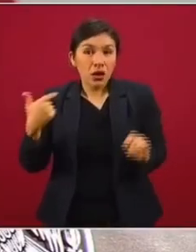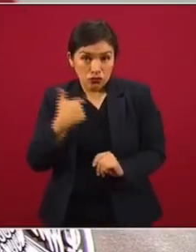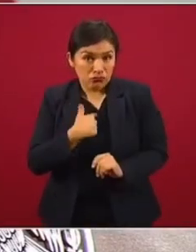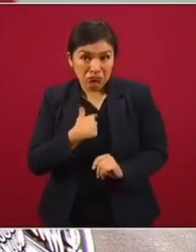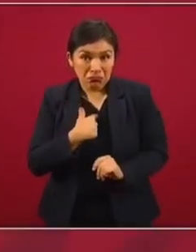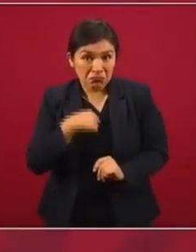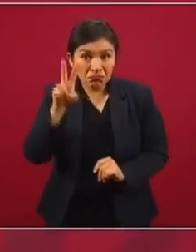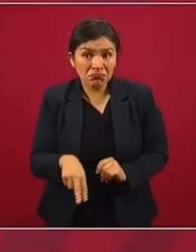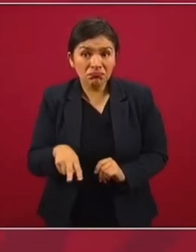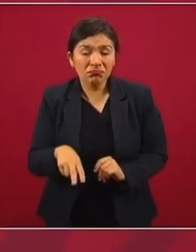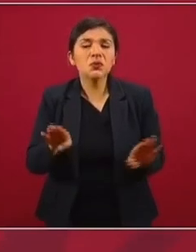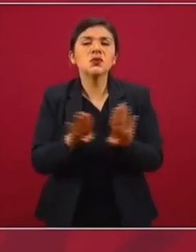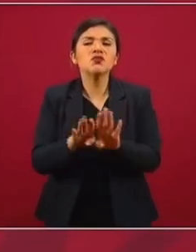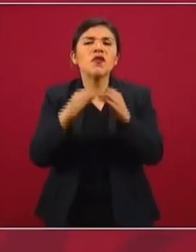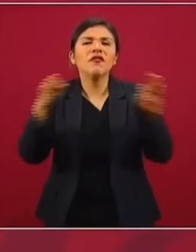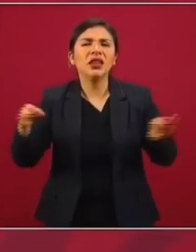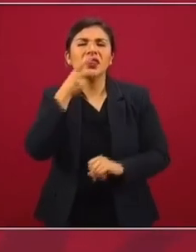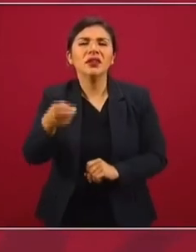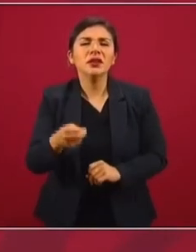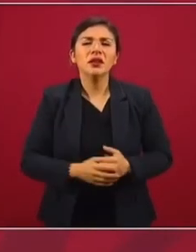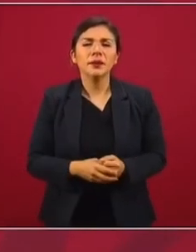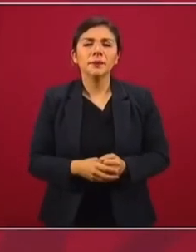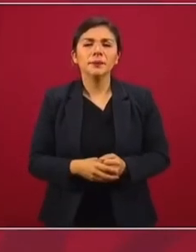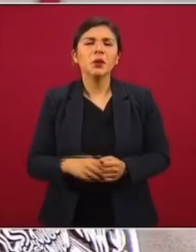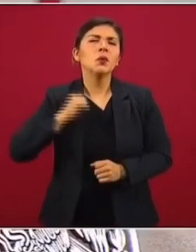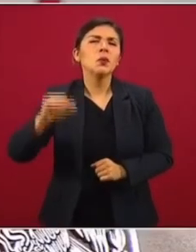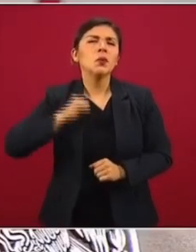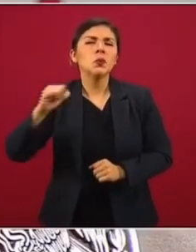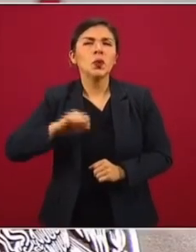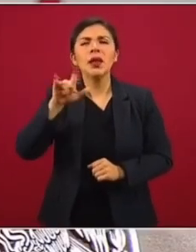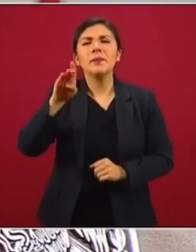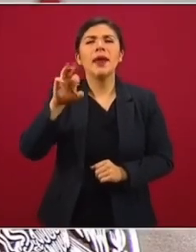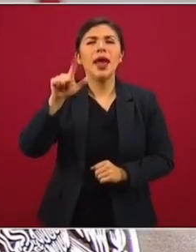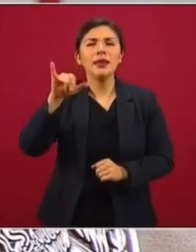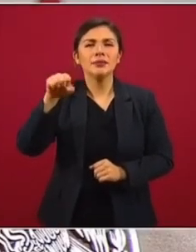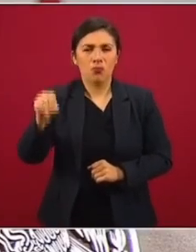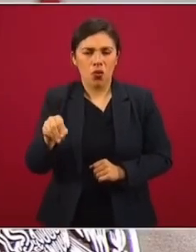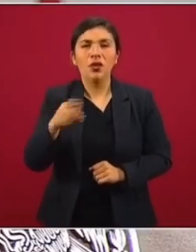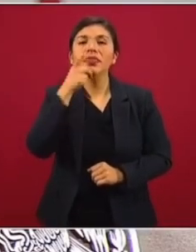como el dicho político de la época del liberalismo,